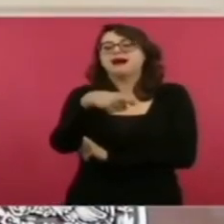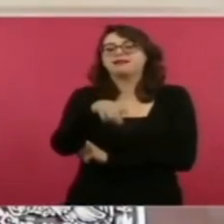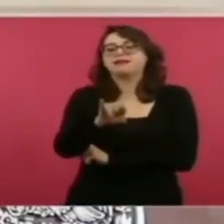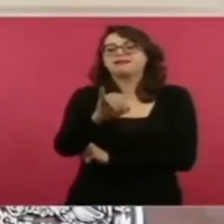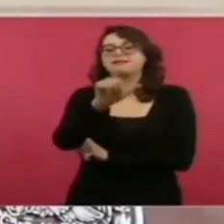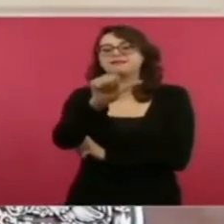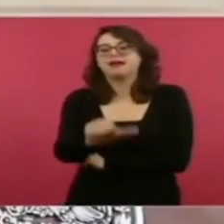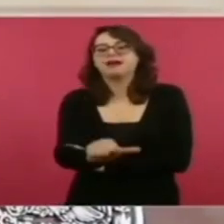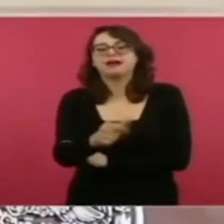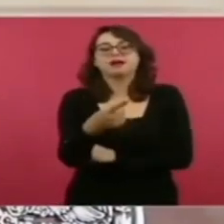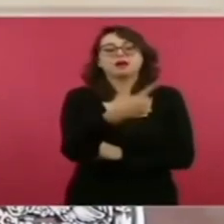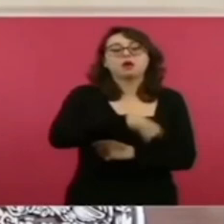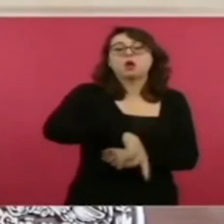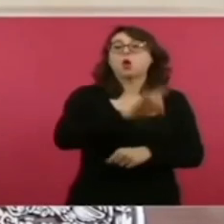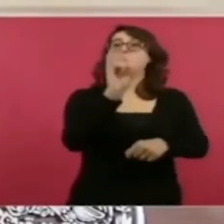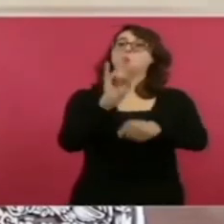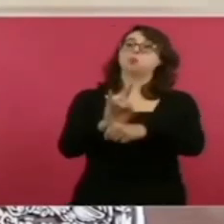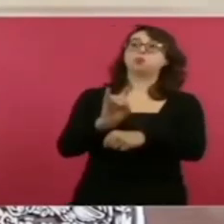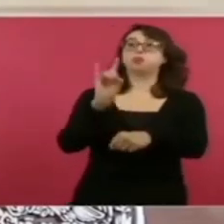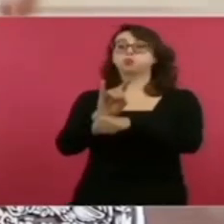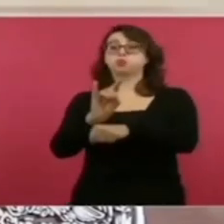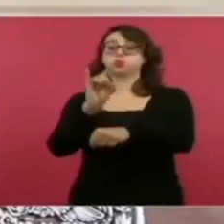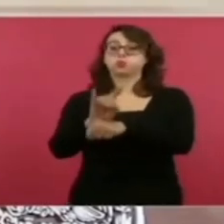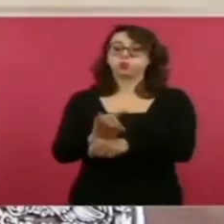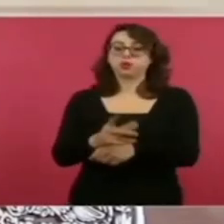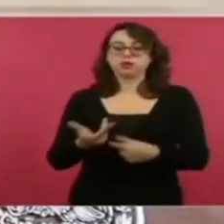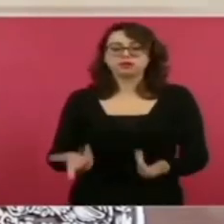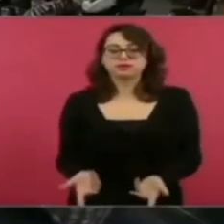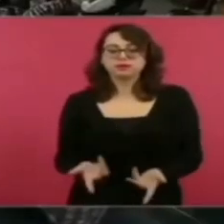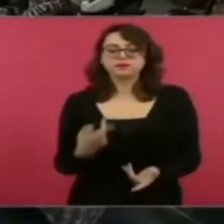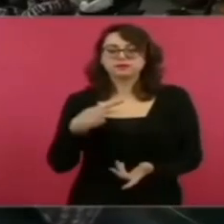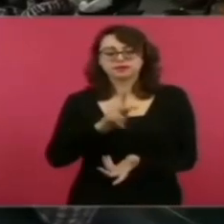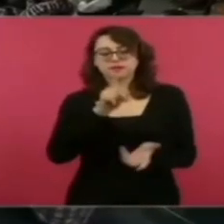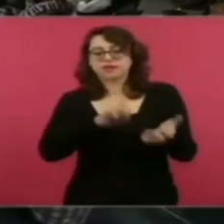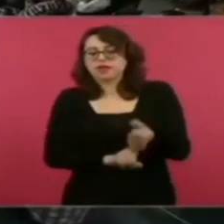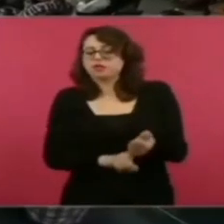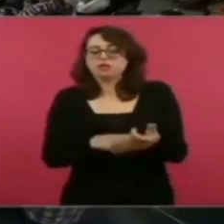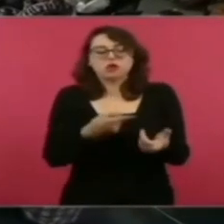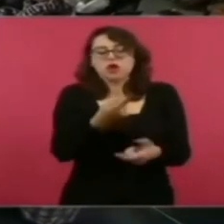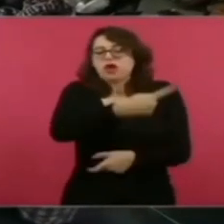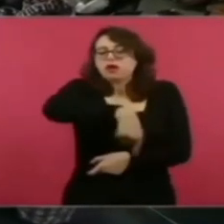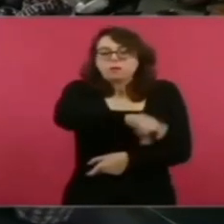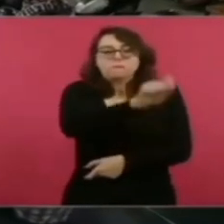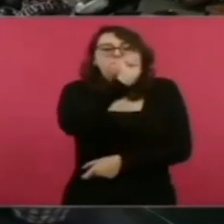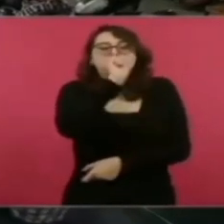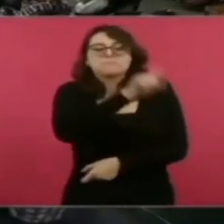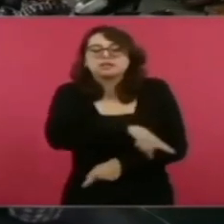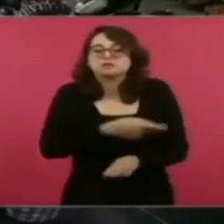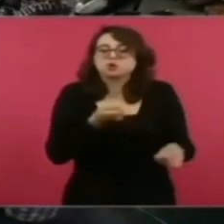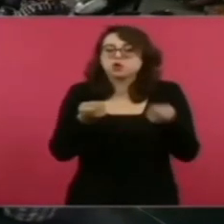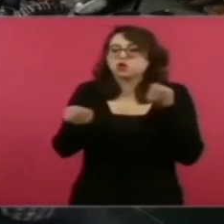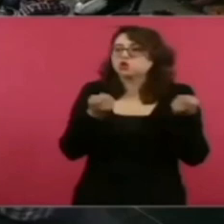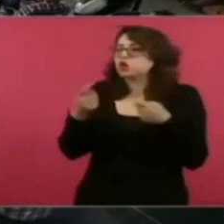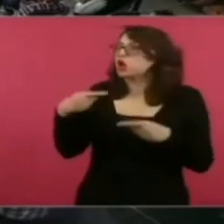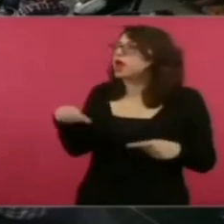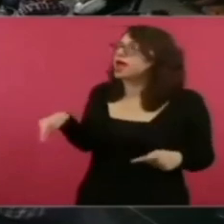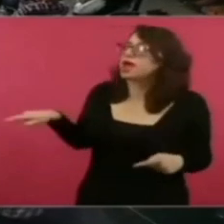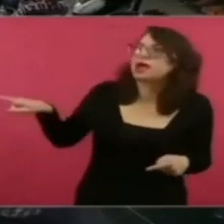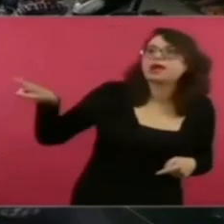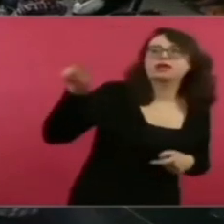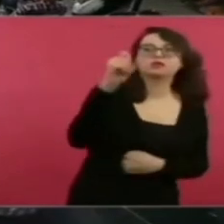democracia. Y parte de esto, porque es un proceso la transformación,